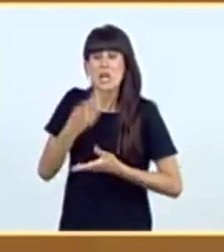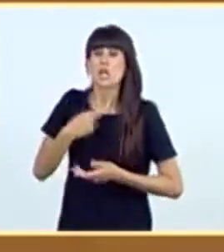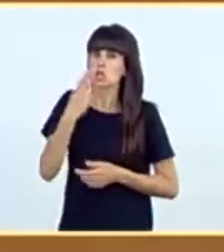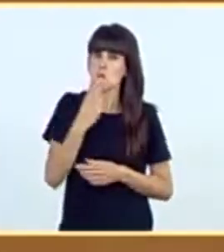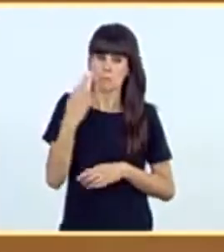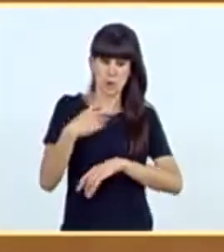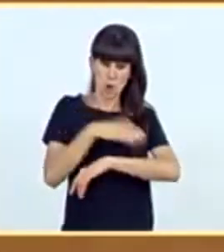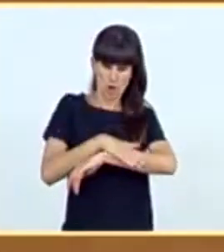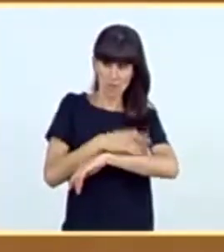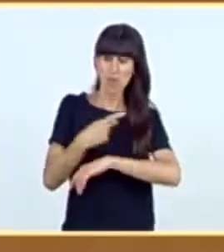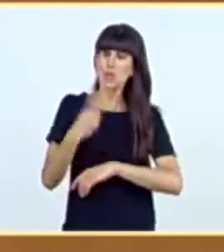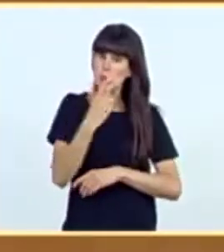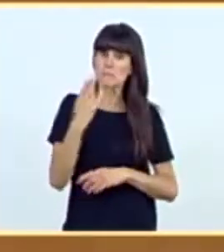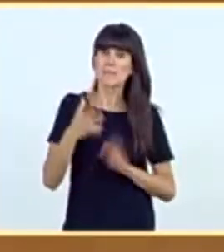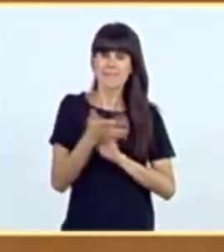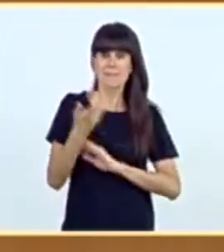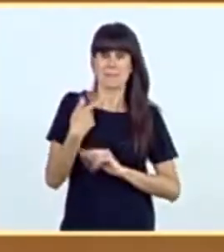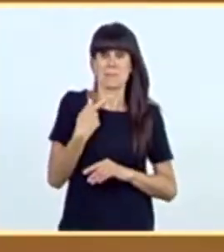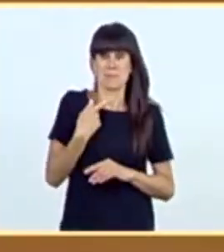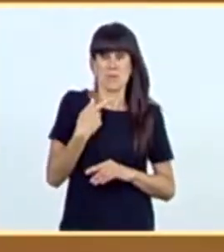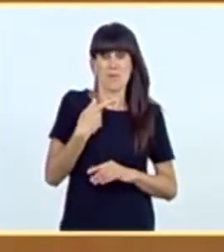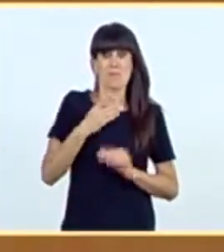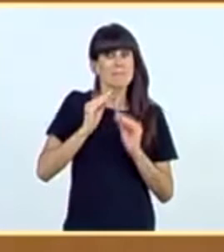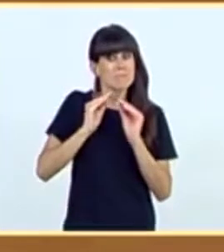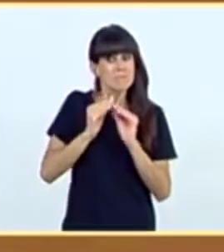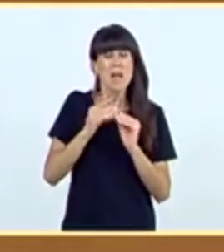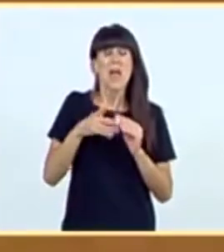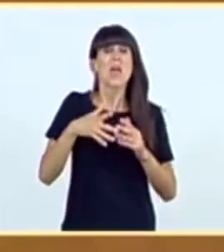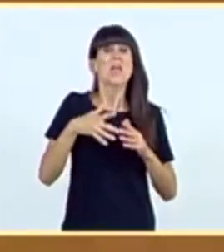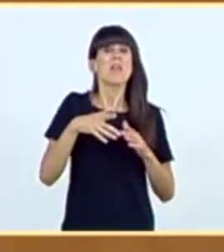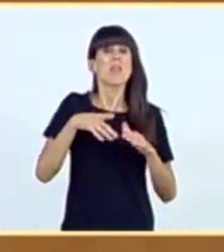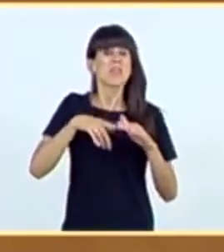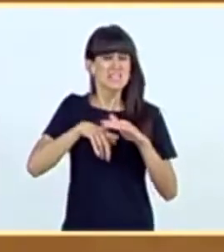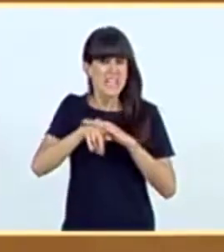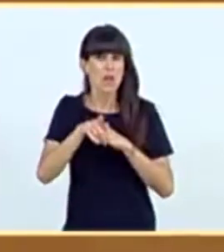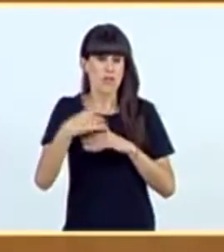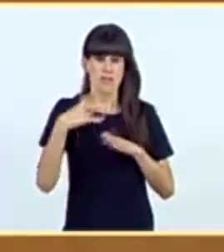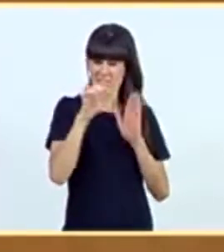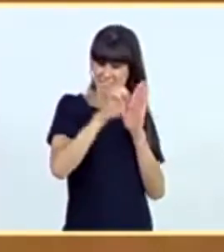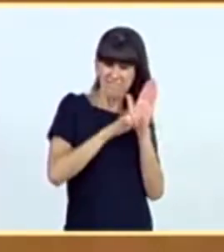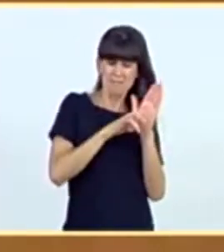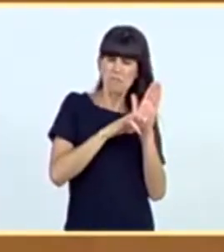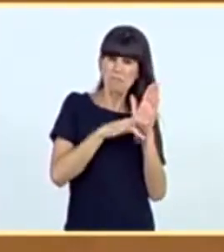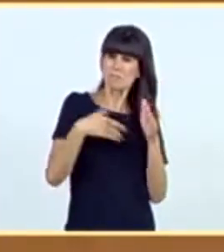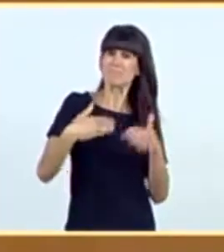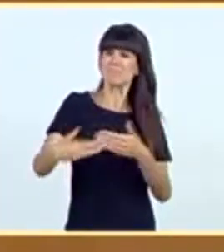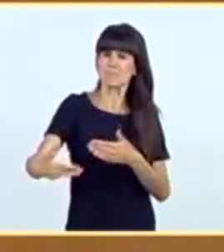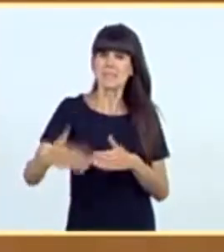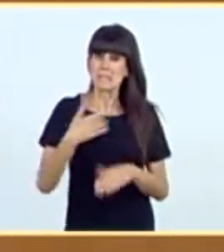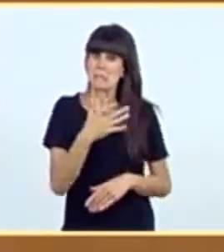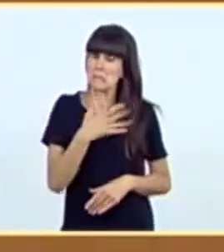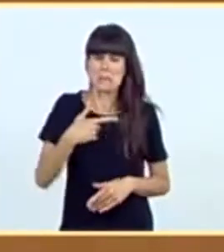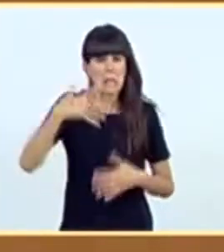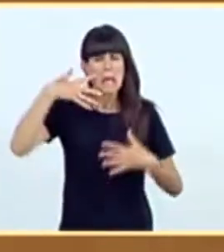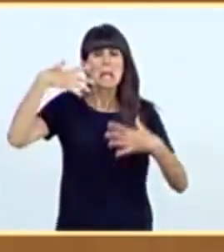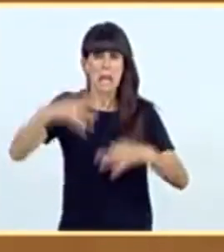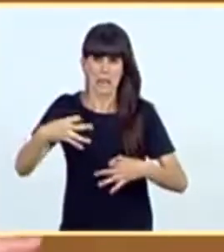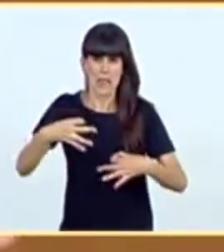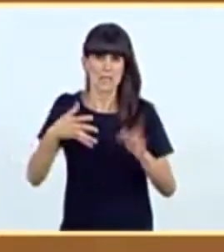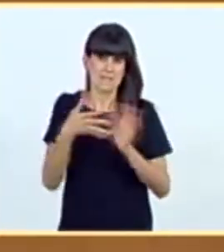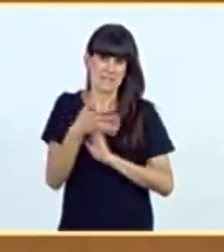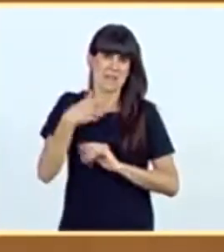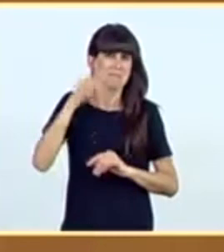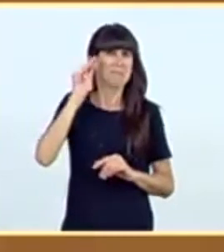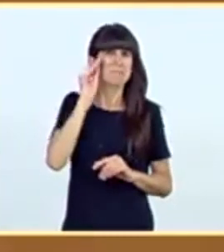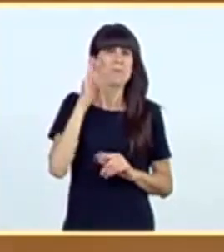Gobierno con el desarrollo estatutario de este país. Con todos y cada uno el estatuto de autonomía. Eso es una realidad, no es